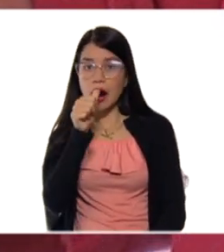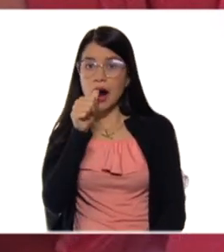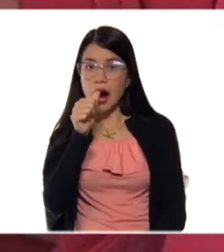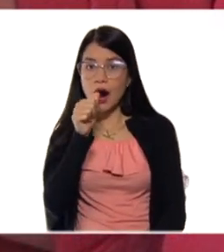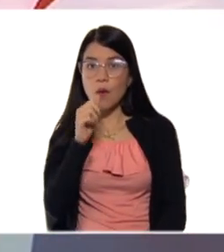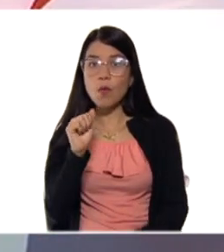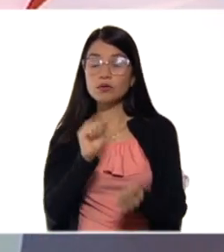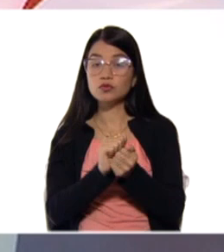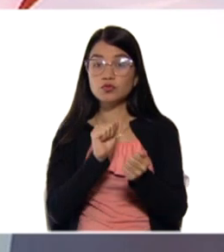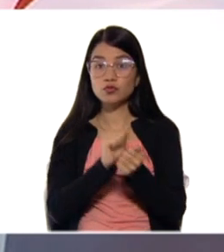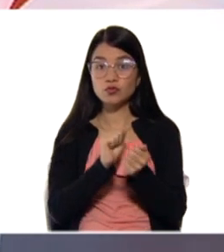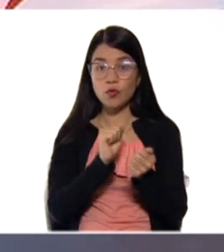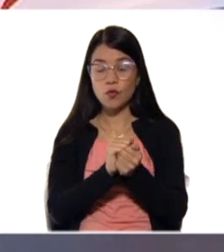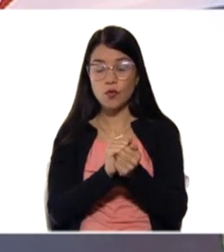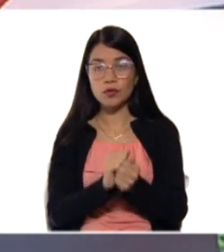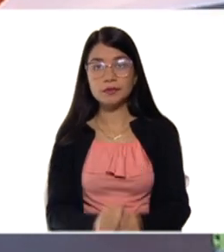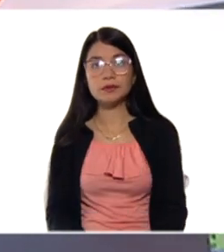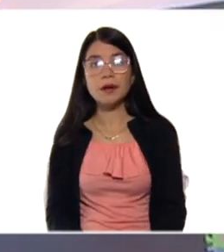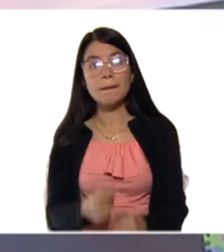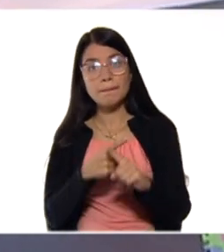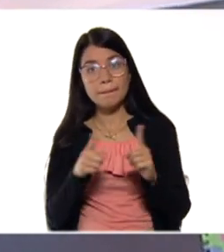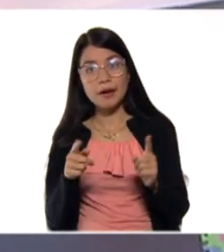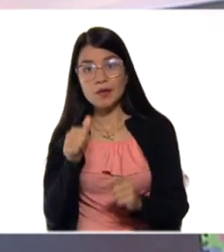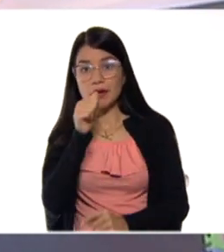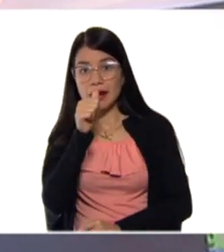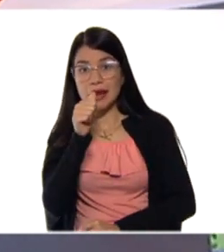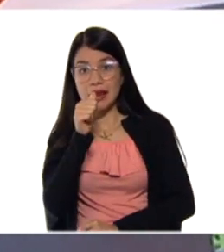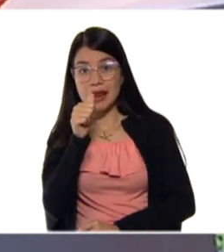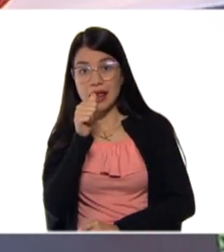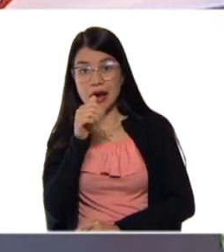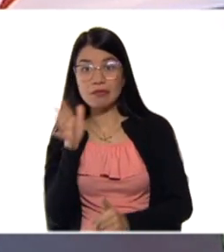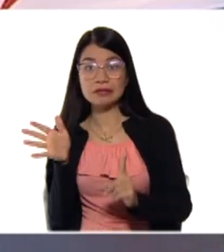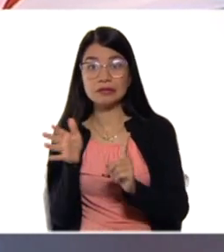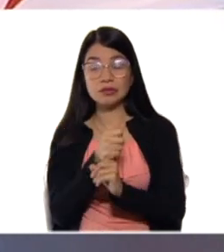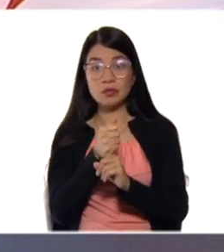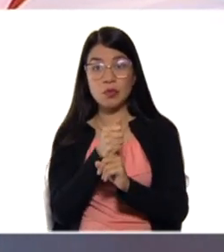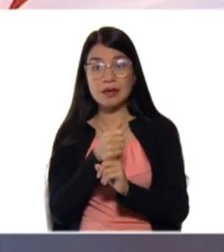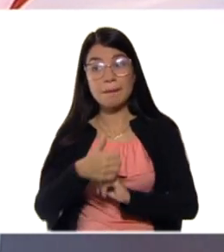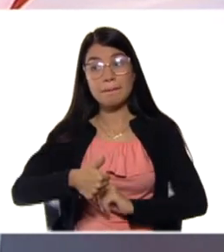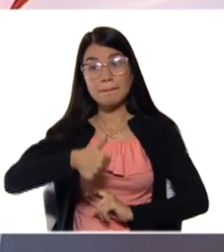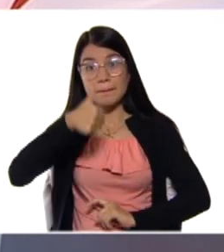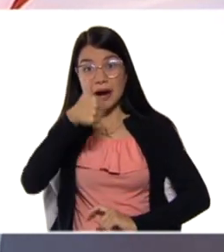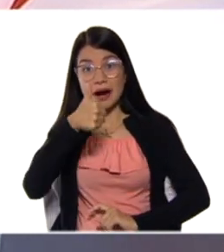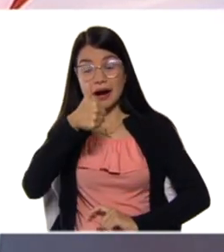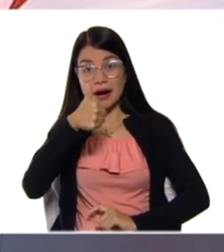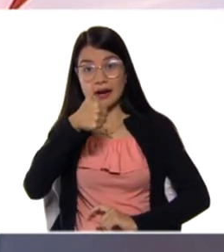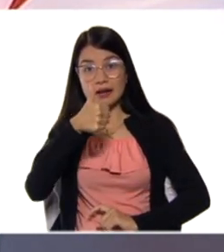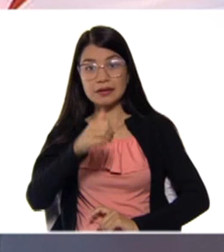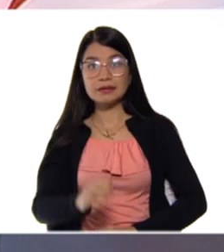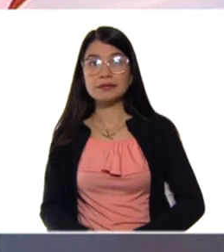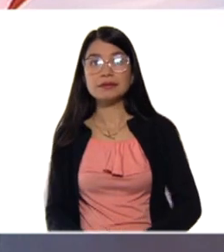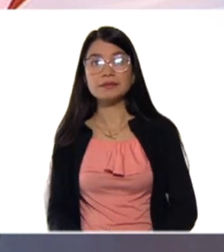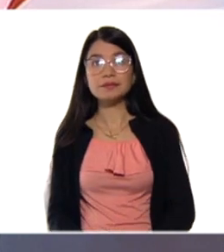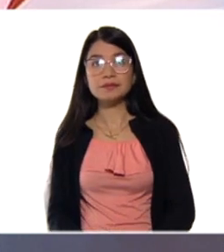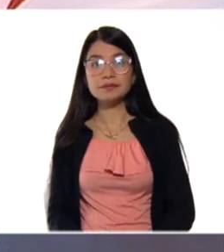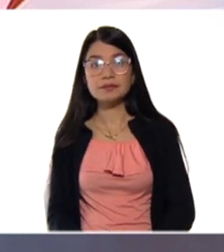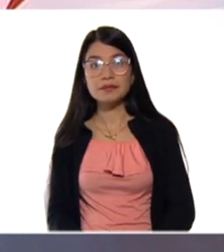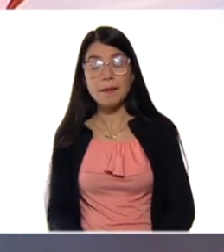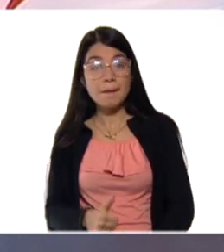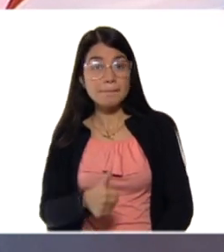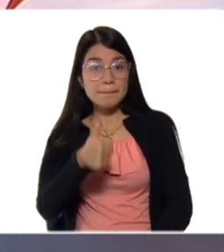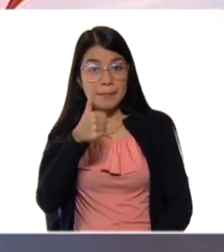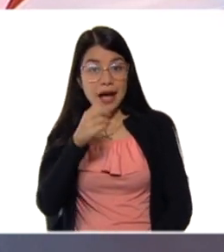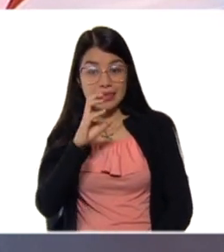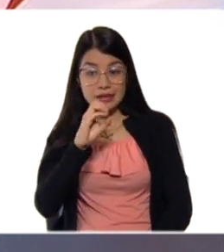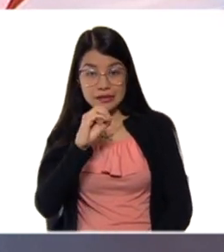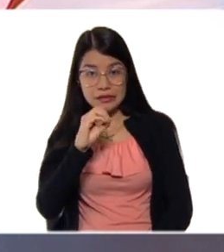Si el agua se encuentra a más de 0 grados centígrados, entonces tenemos agua en estado líquido.